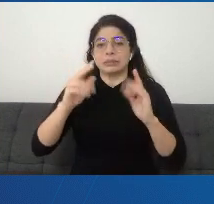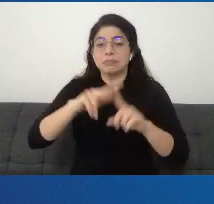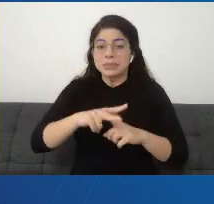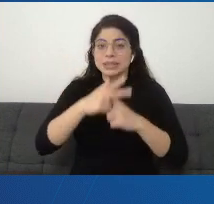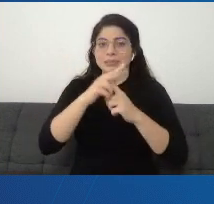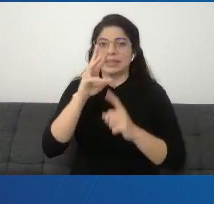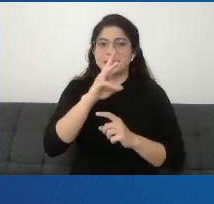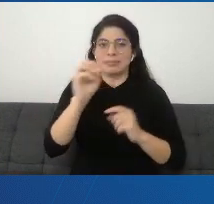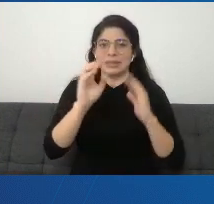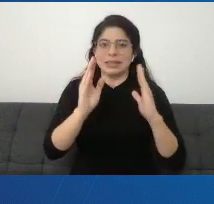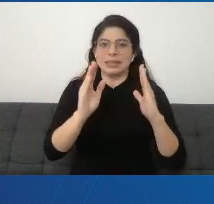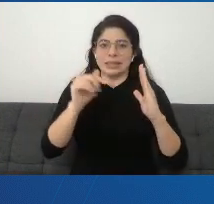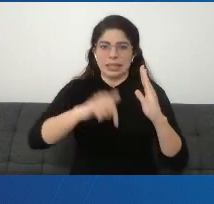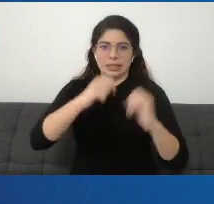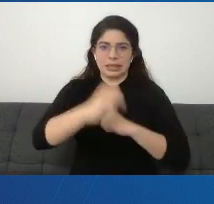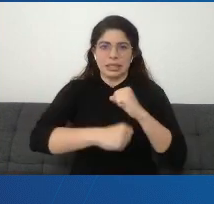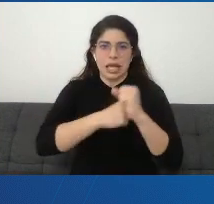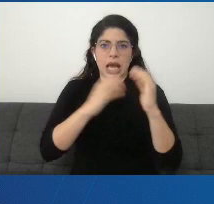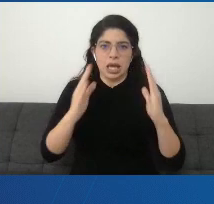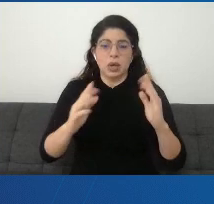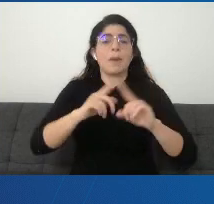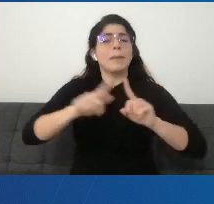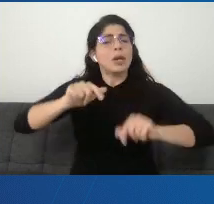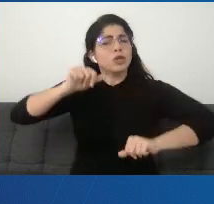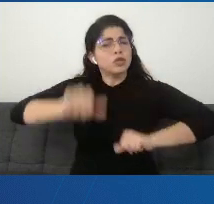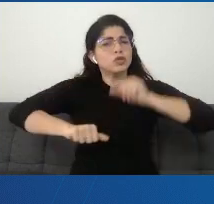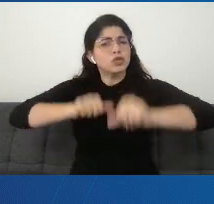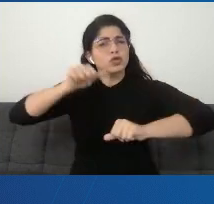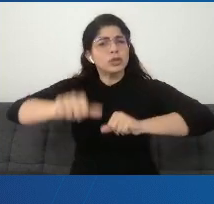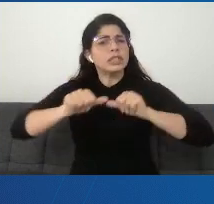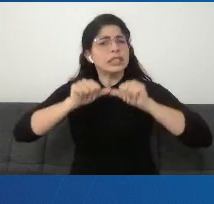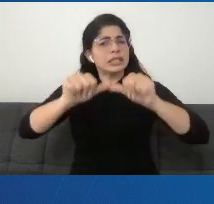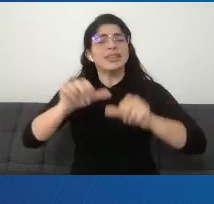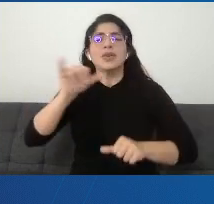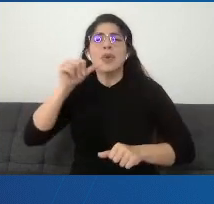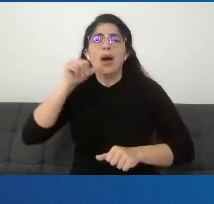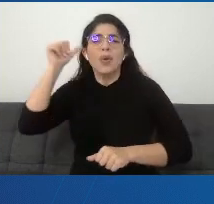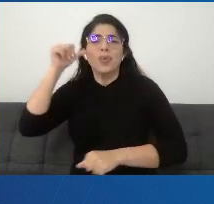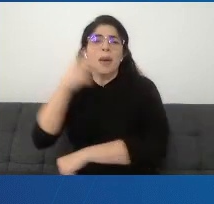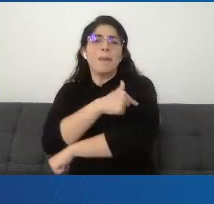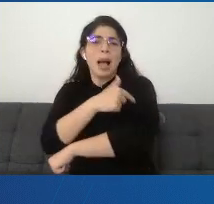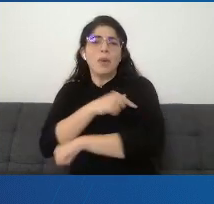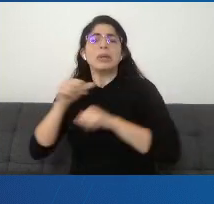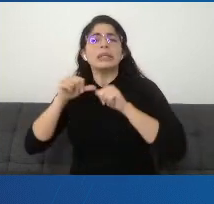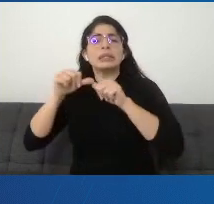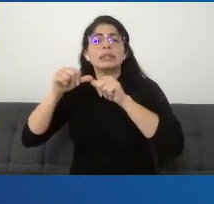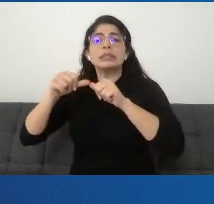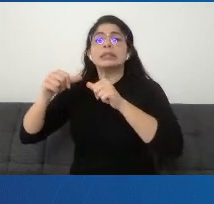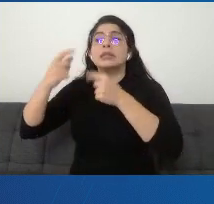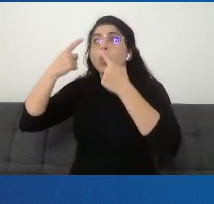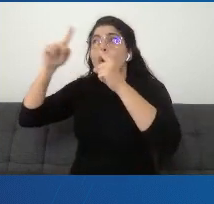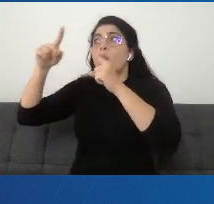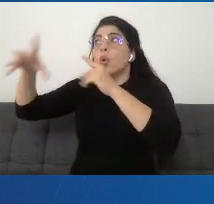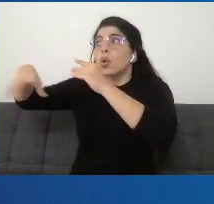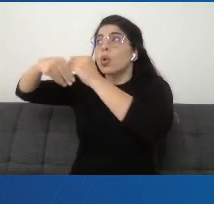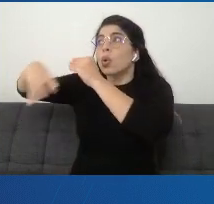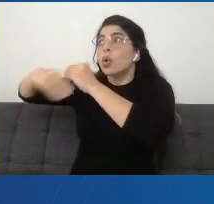embargo, pues, se mantienen los esfuerzos, igual que con la vacunación de adultos, para conseguir dosis adicionales que puedan acelerar ese proceso.